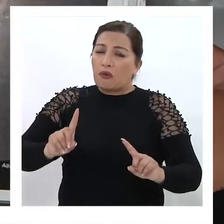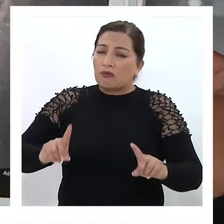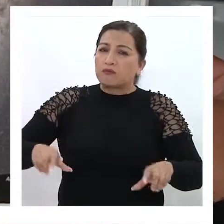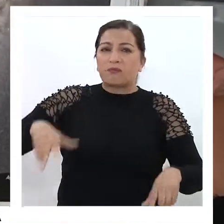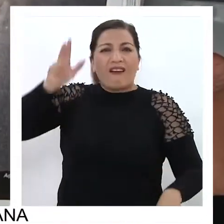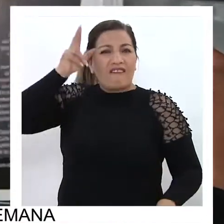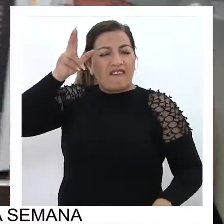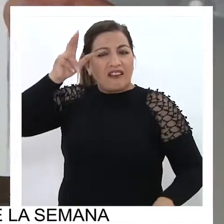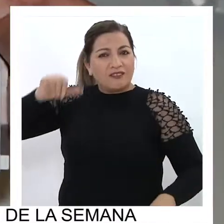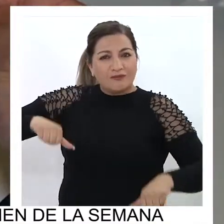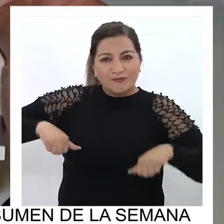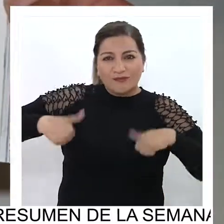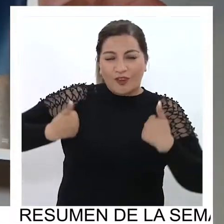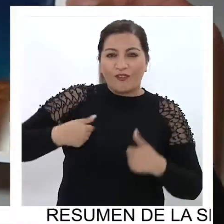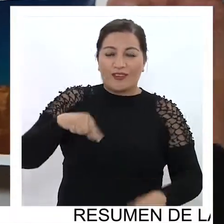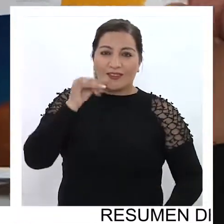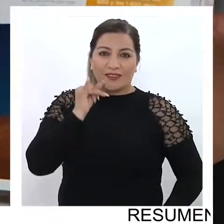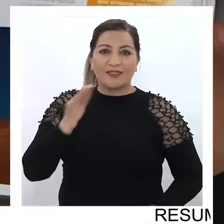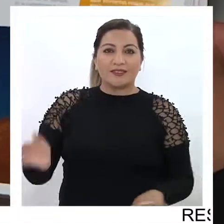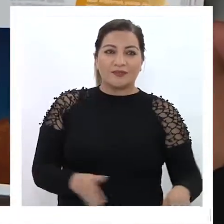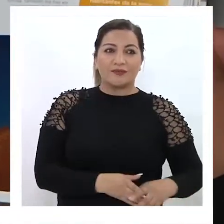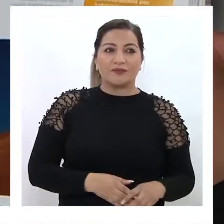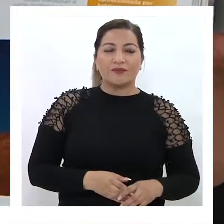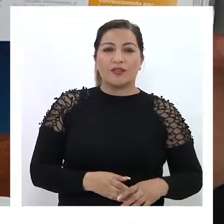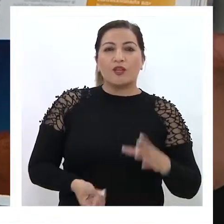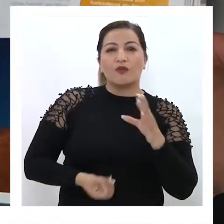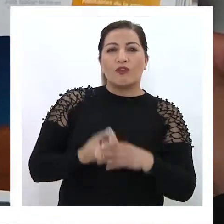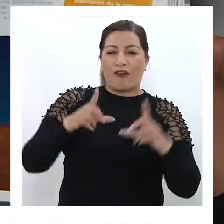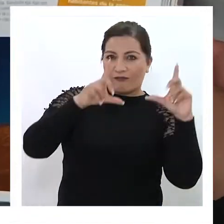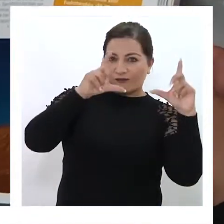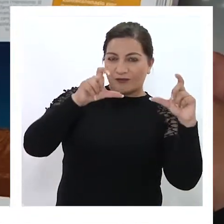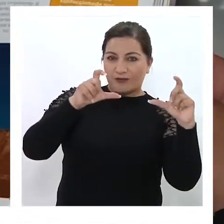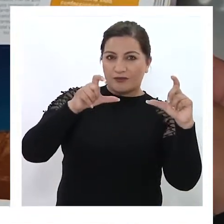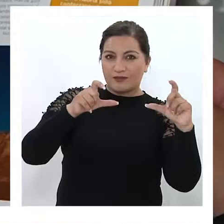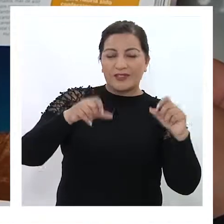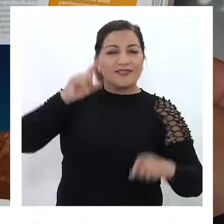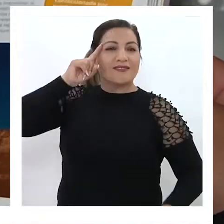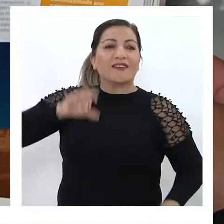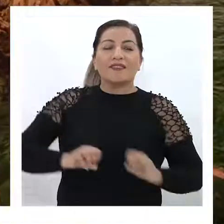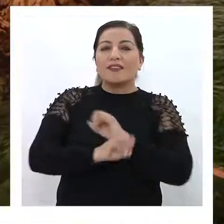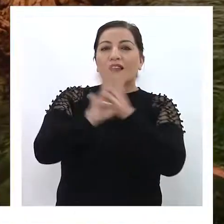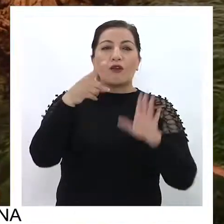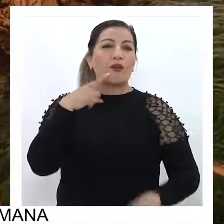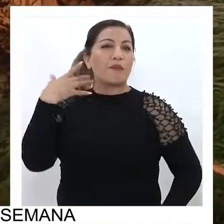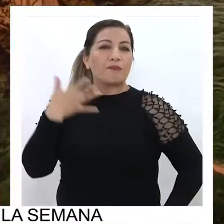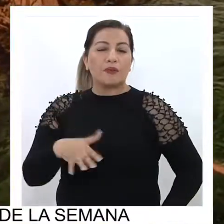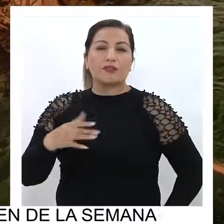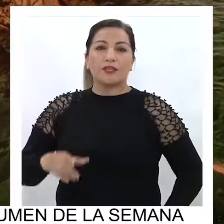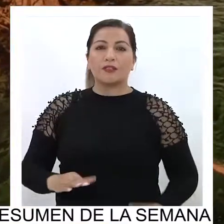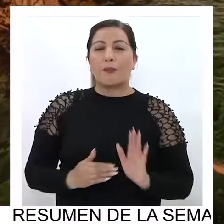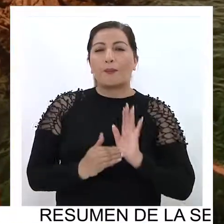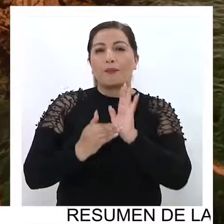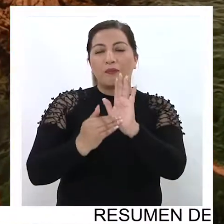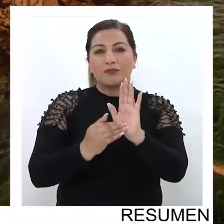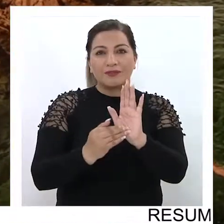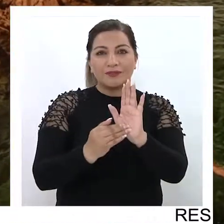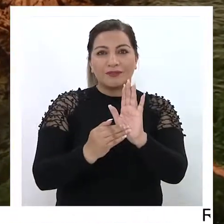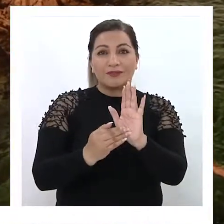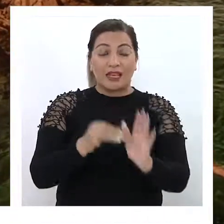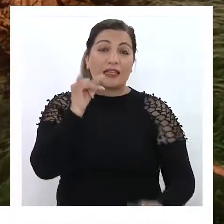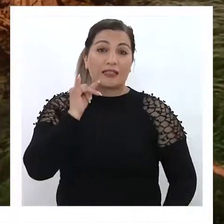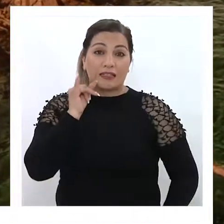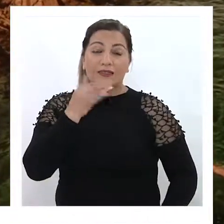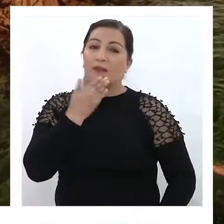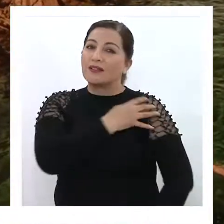talentos locales. Hay una camada de nuevos fotógrafos en la región que tiene muy en claro la importancia de destacarla a nivel